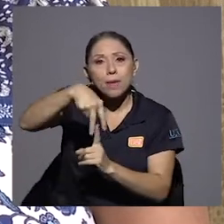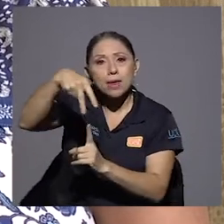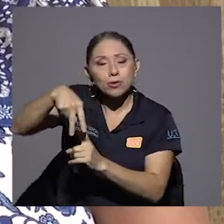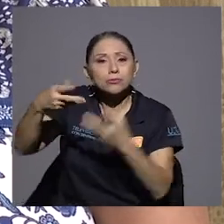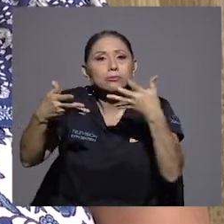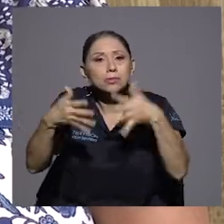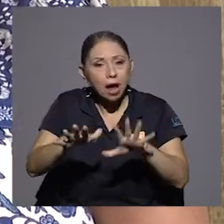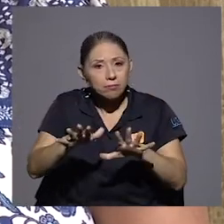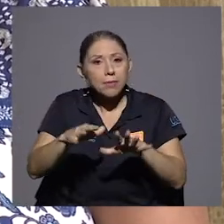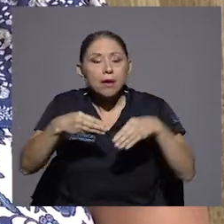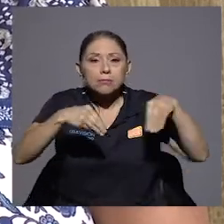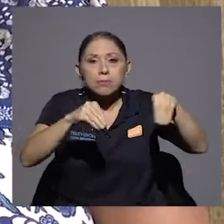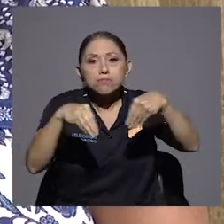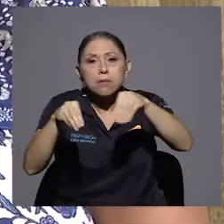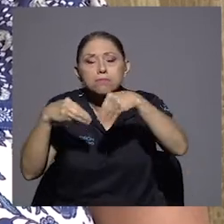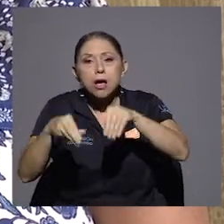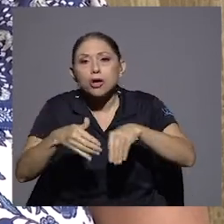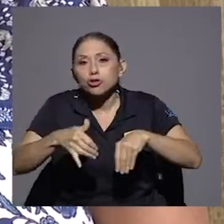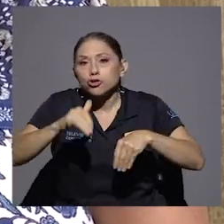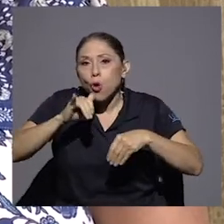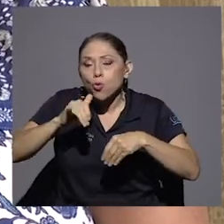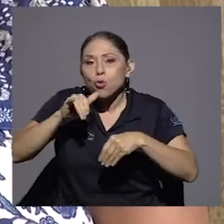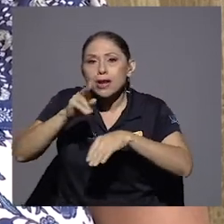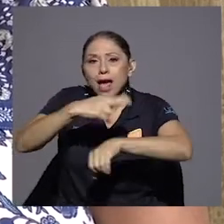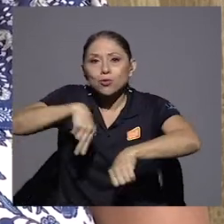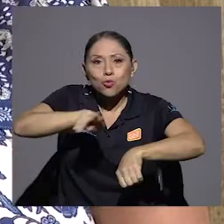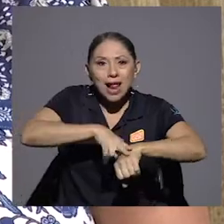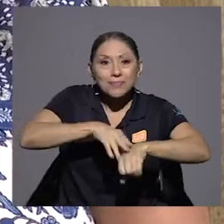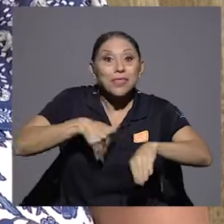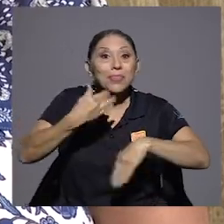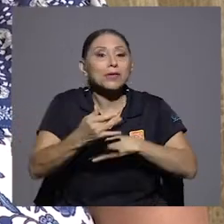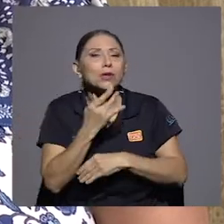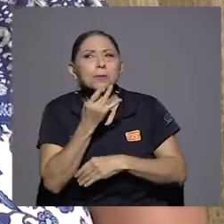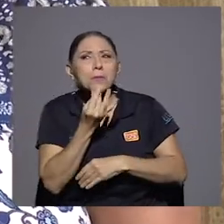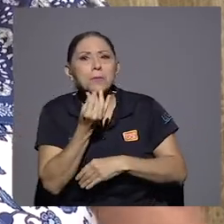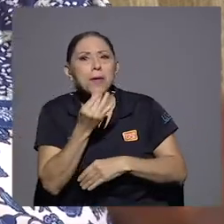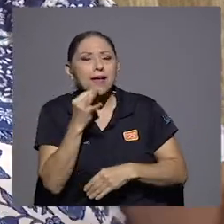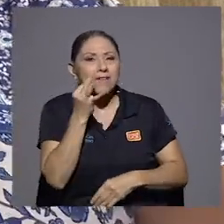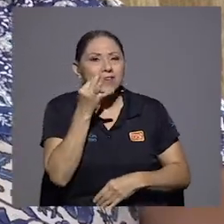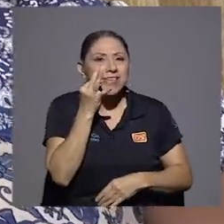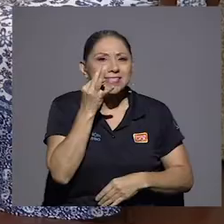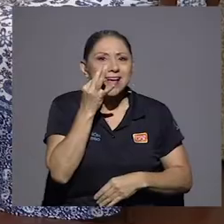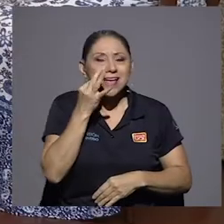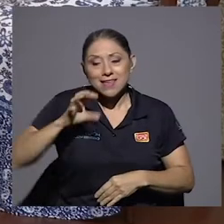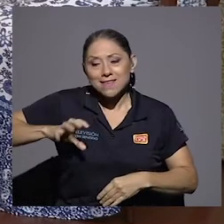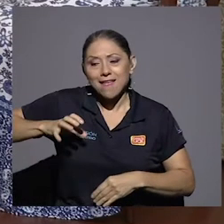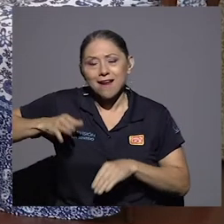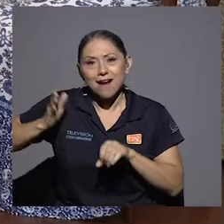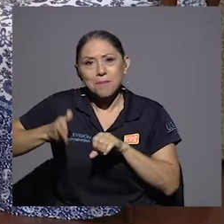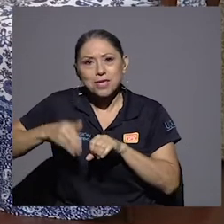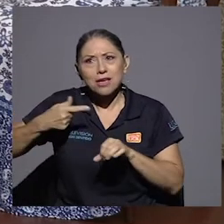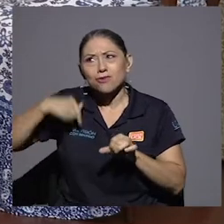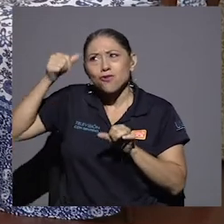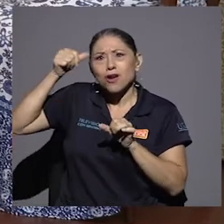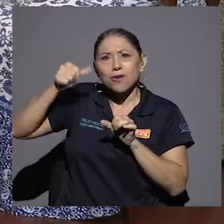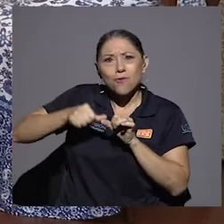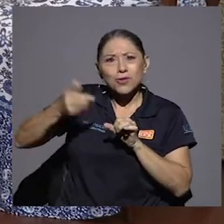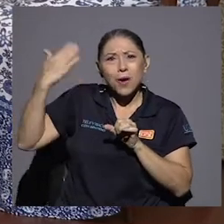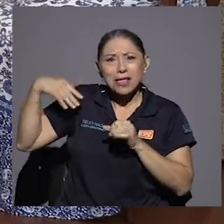yogur natural y luego sacaron fresa y naranja piña. Yo me acuerdo que venían aquellos camiones enormes de